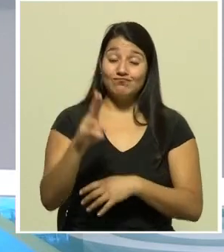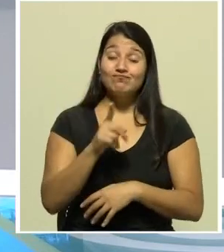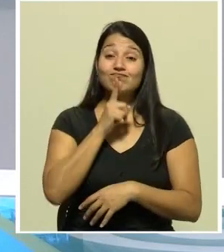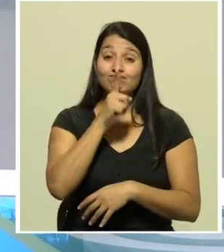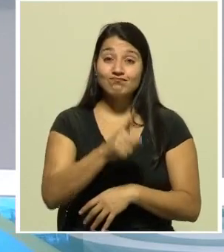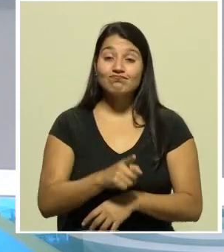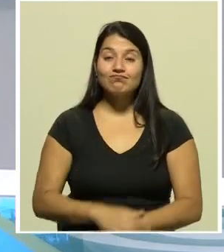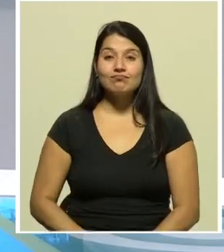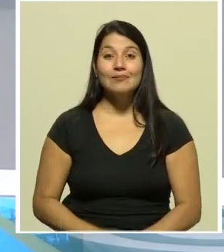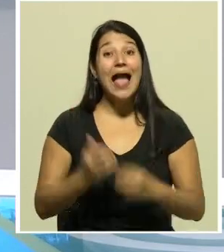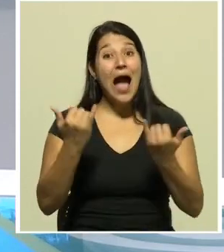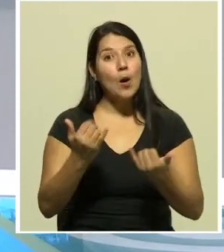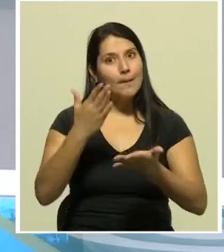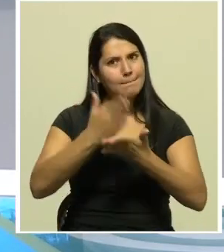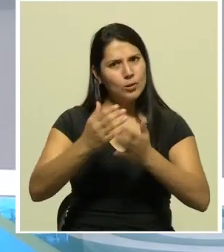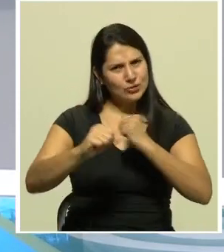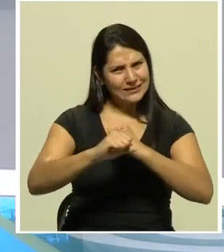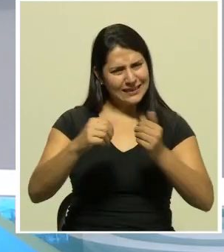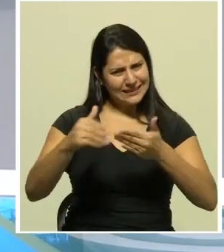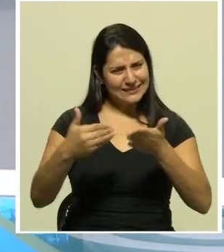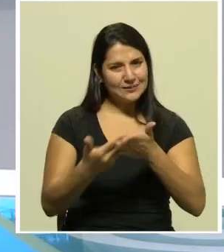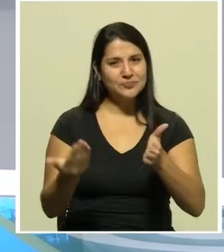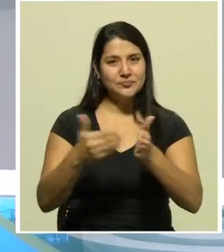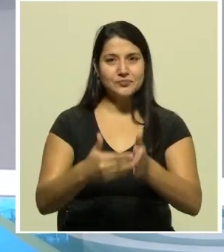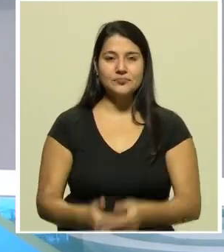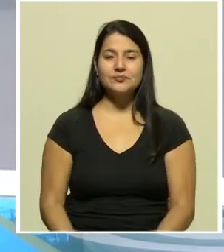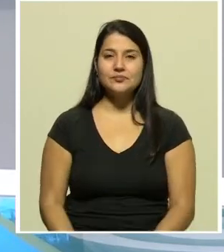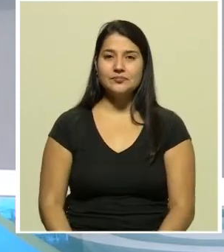vamos a una pausa comercial ya regresamos